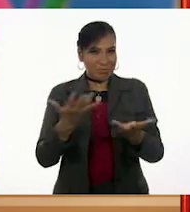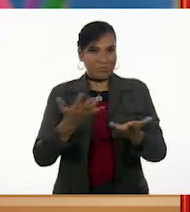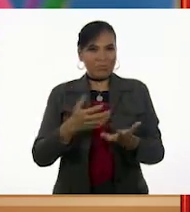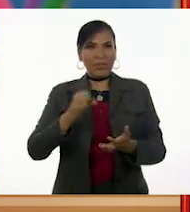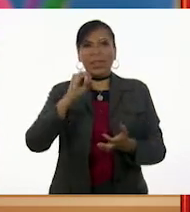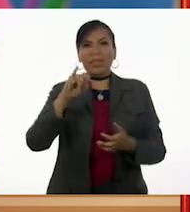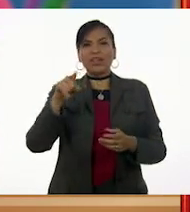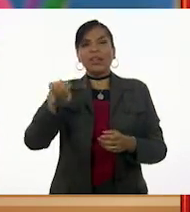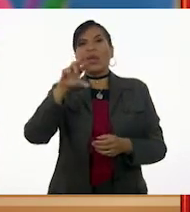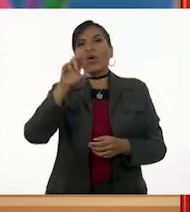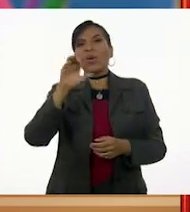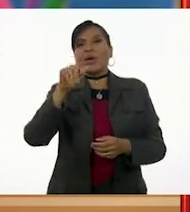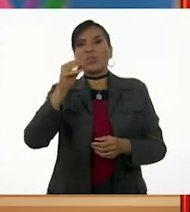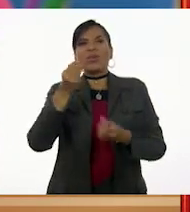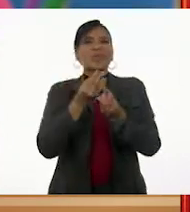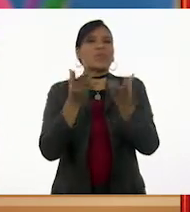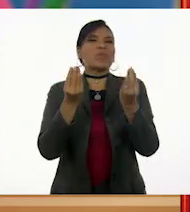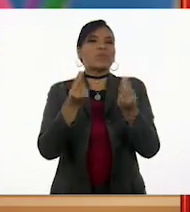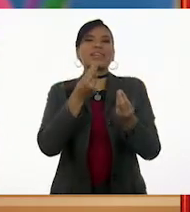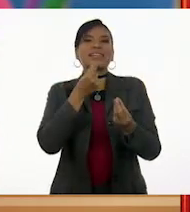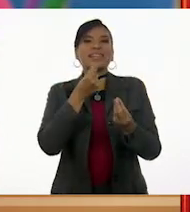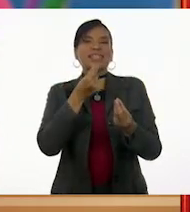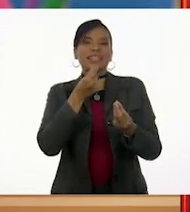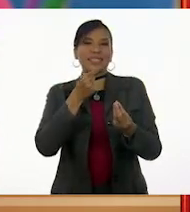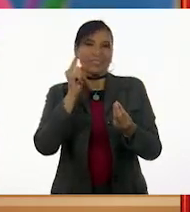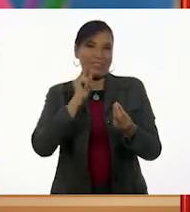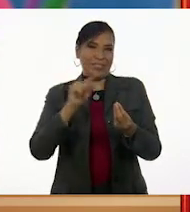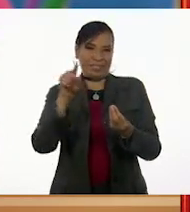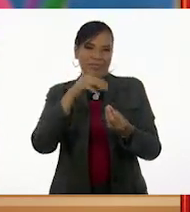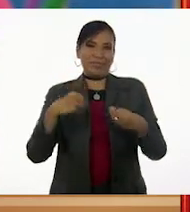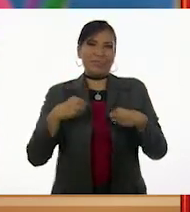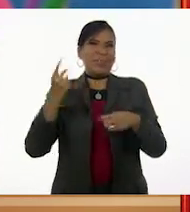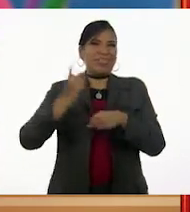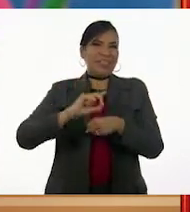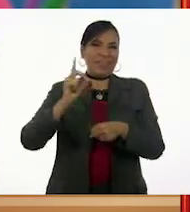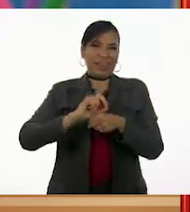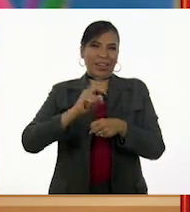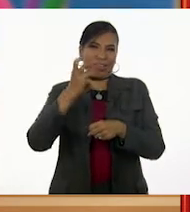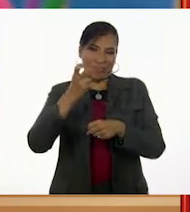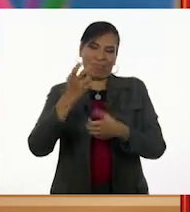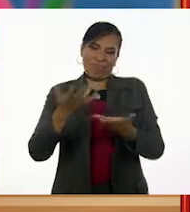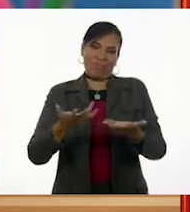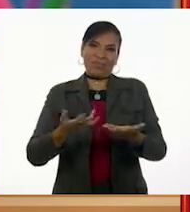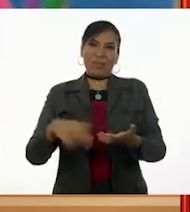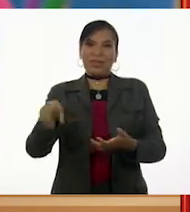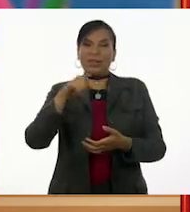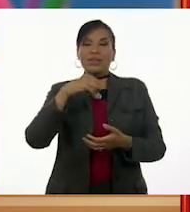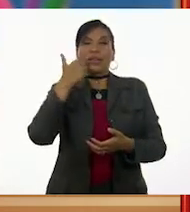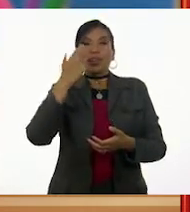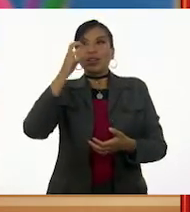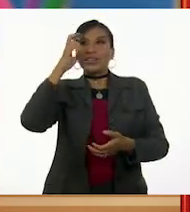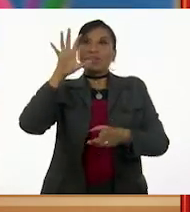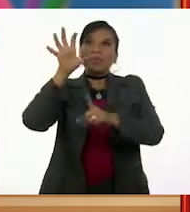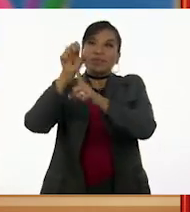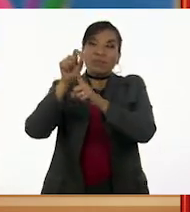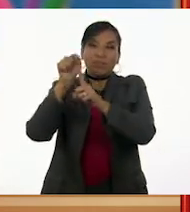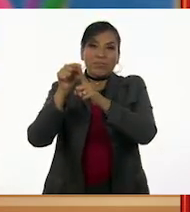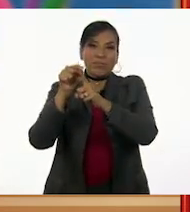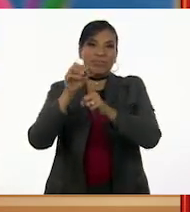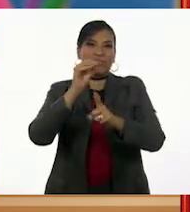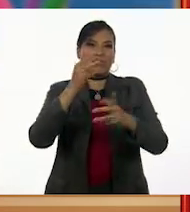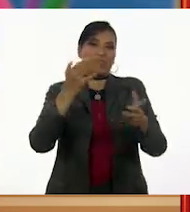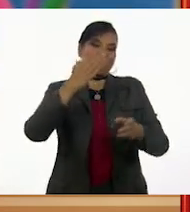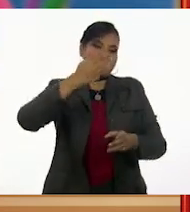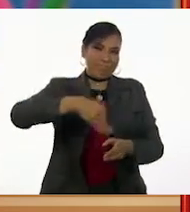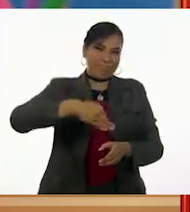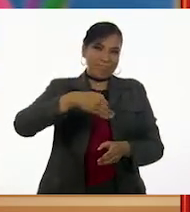Así como Roberto, hay muchas niñas y niños que a diario viven esta gran encrucijada entre buscar sus sueños o